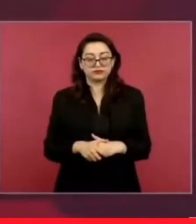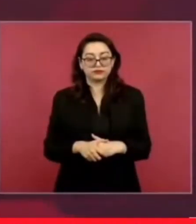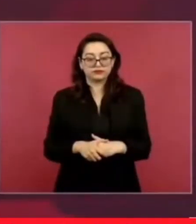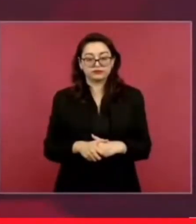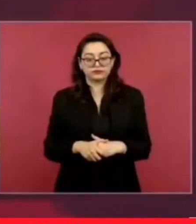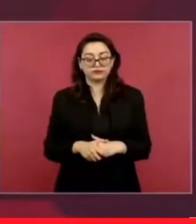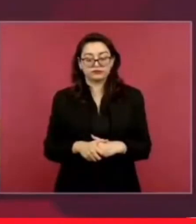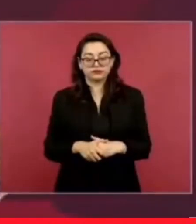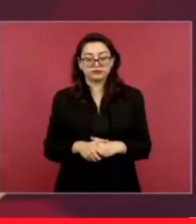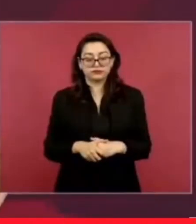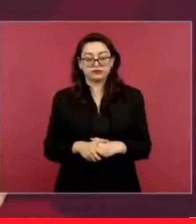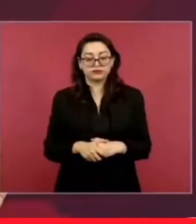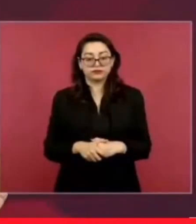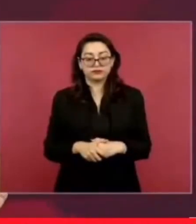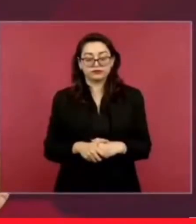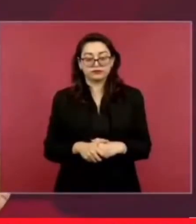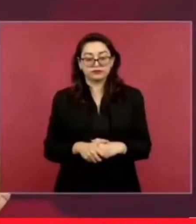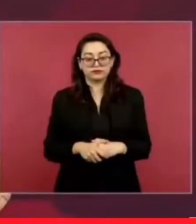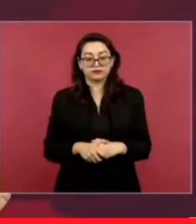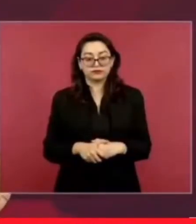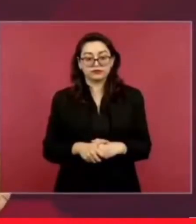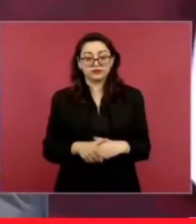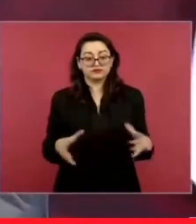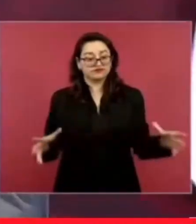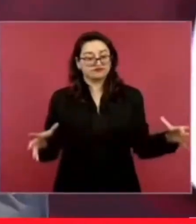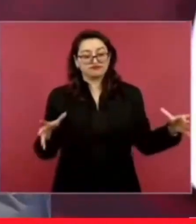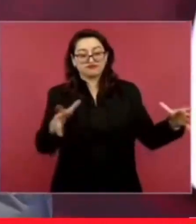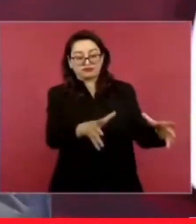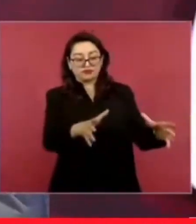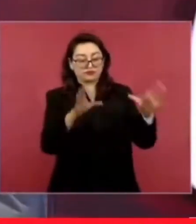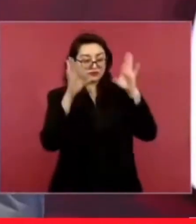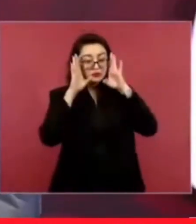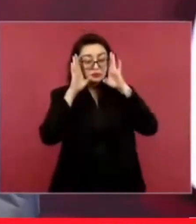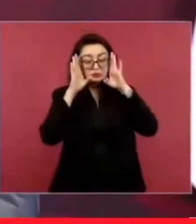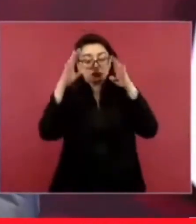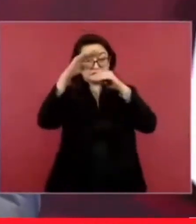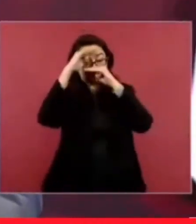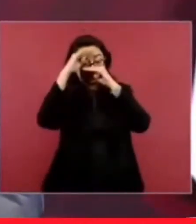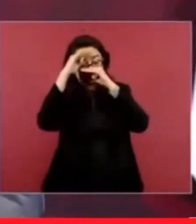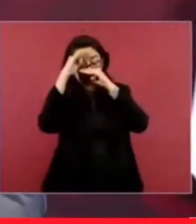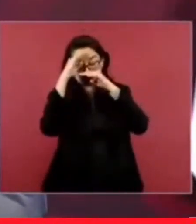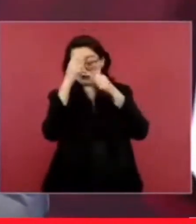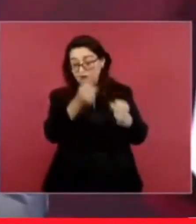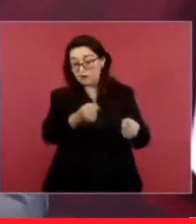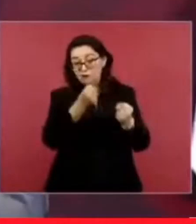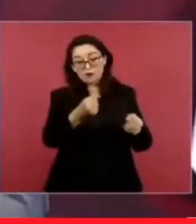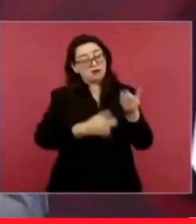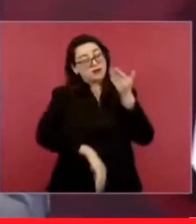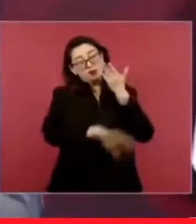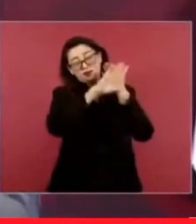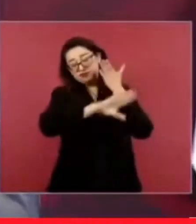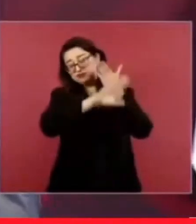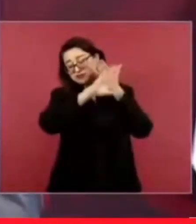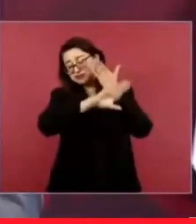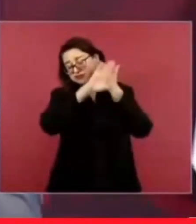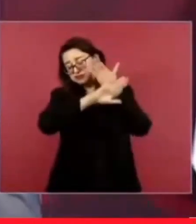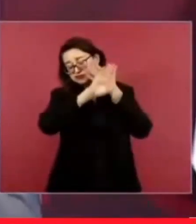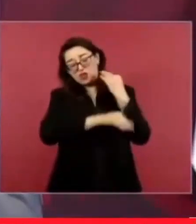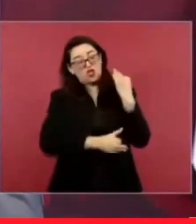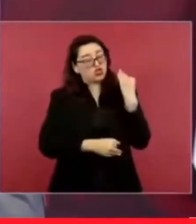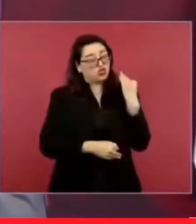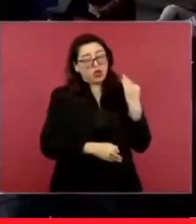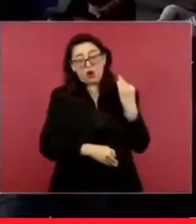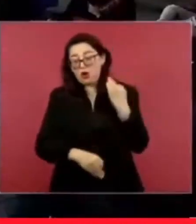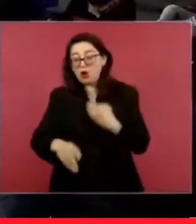los del bloque conservador, todos, todos, todos, todos, todos.